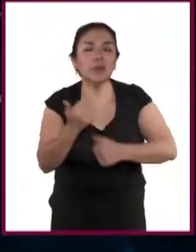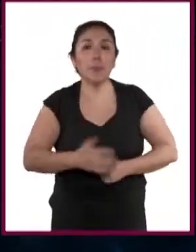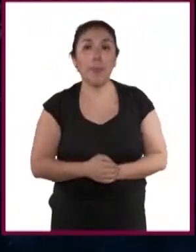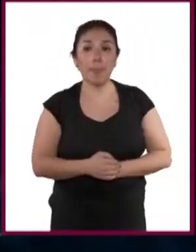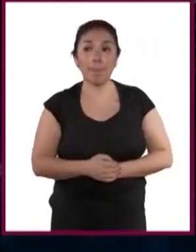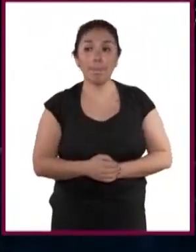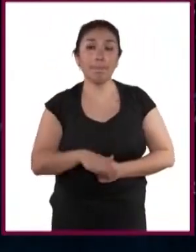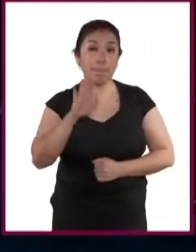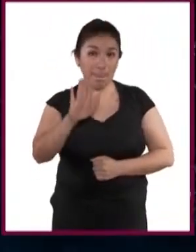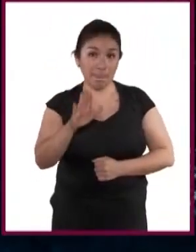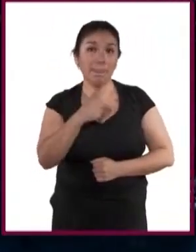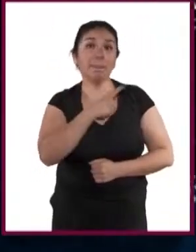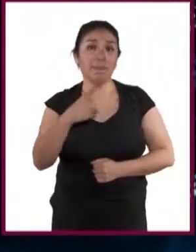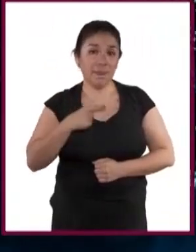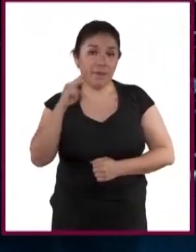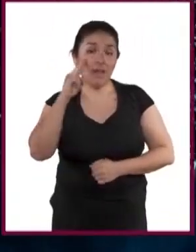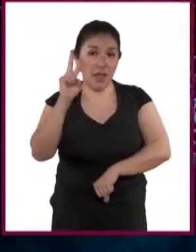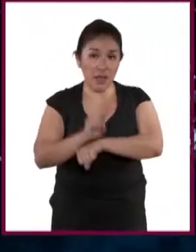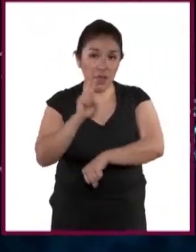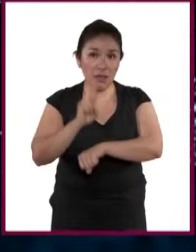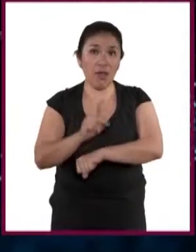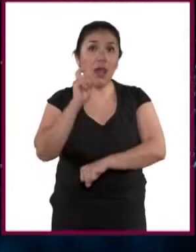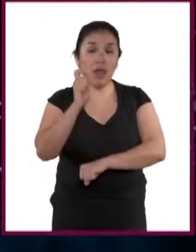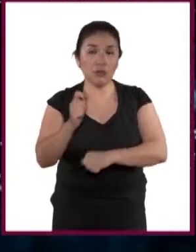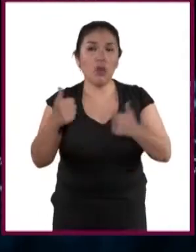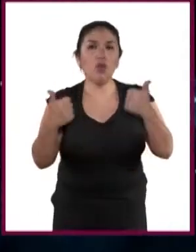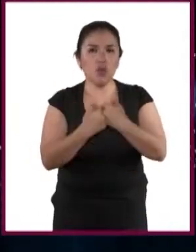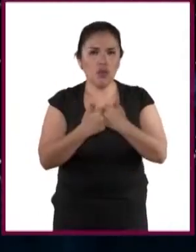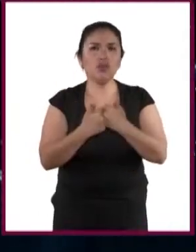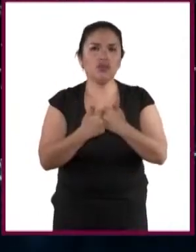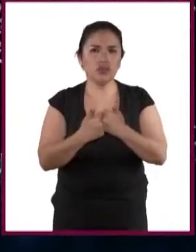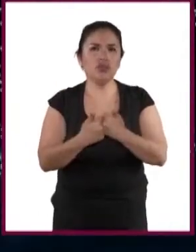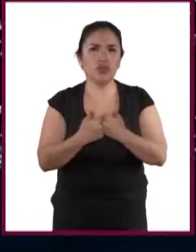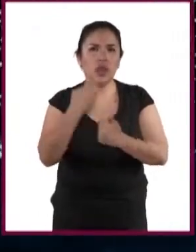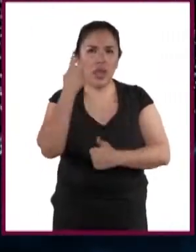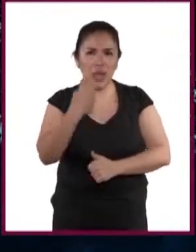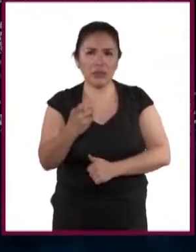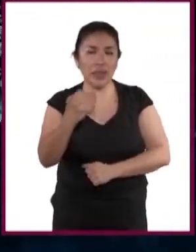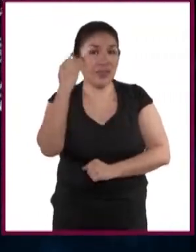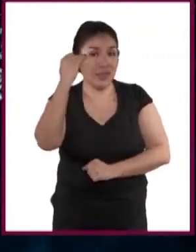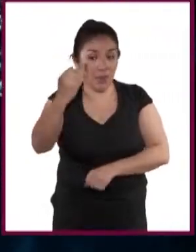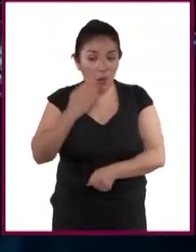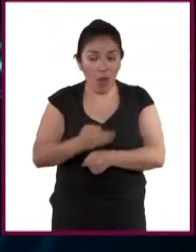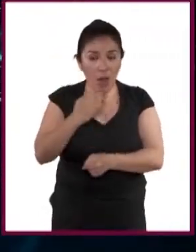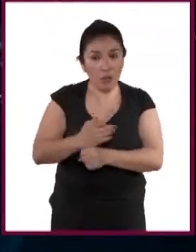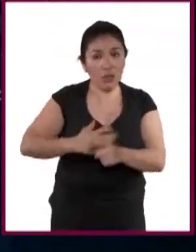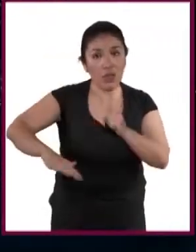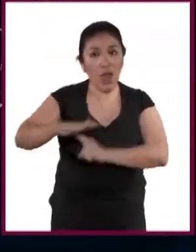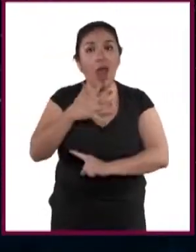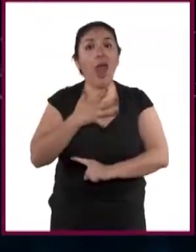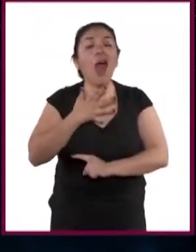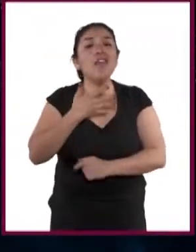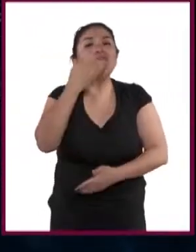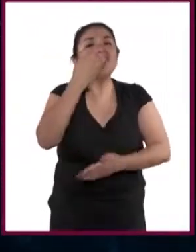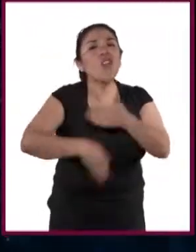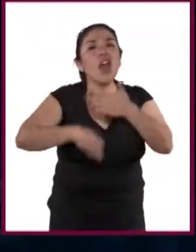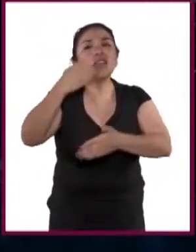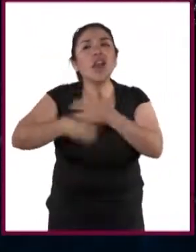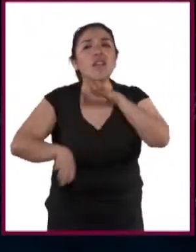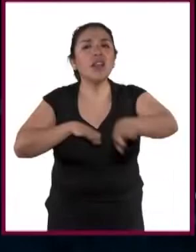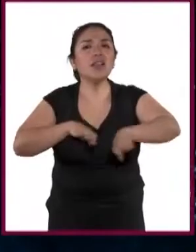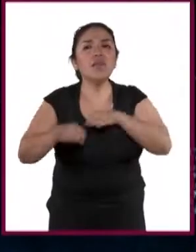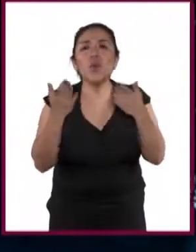Porque actualmente hay una sobrepoblación en lo que es nuestro territorio y en estos tiempos existe la escasez de